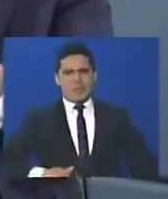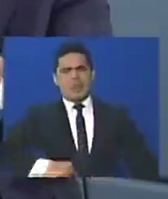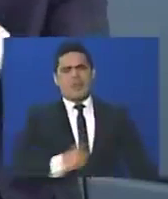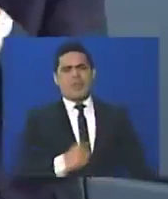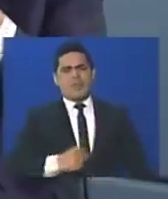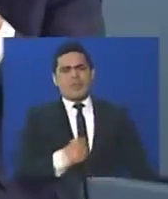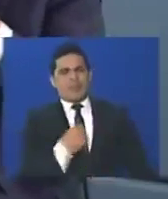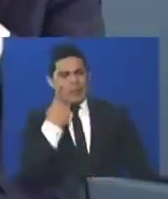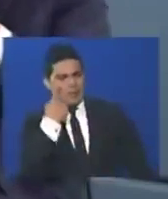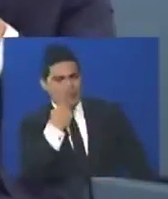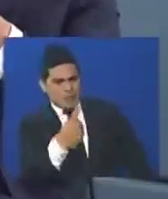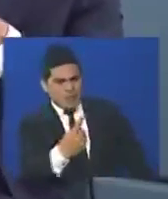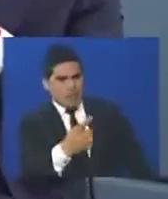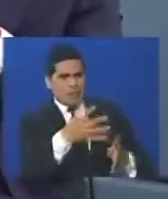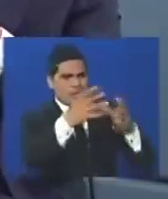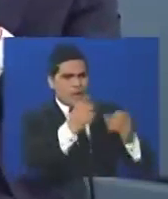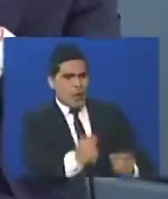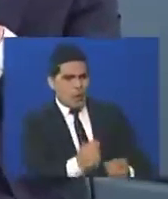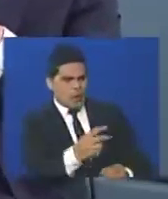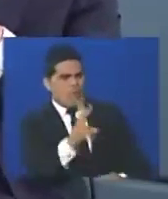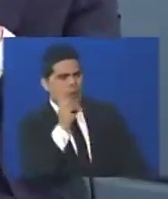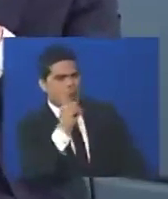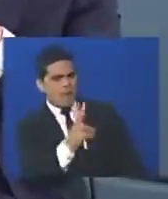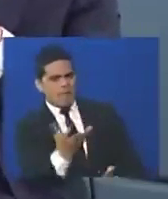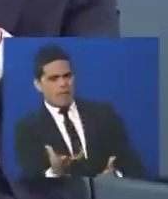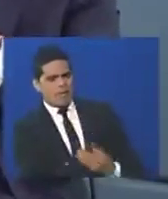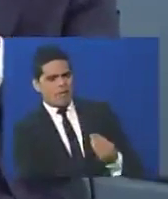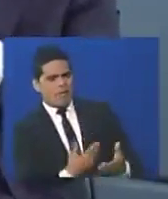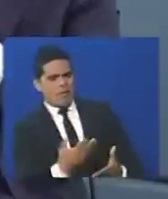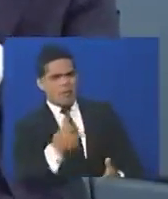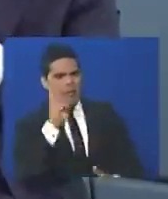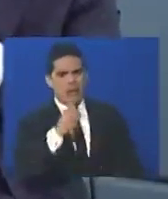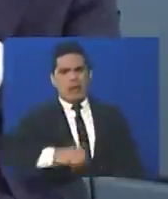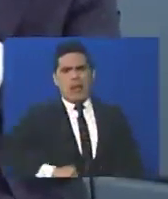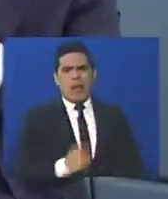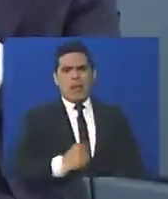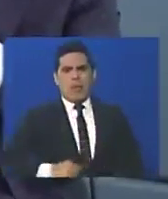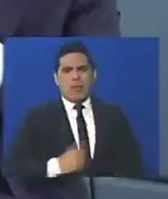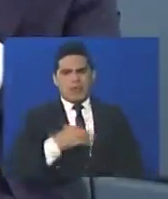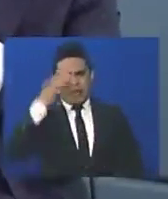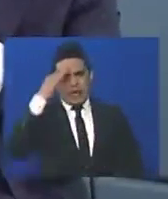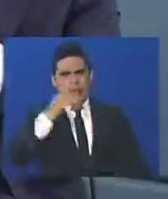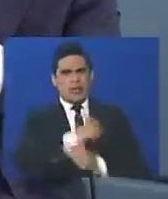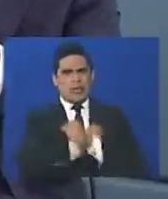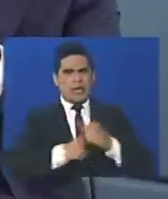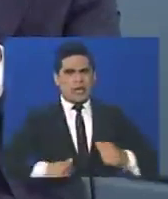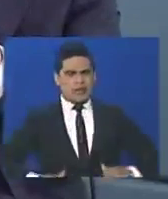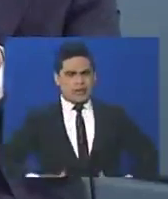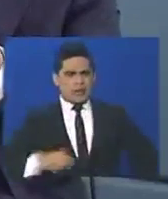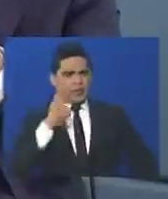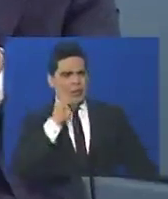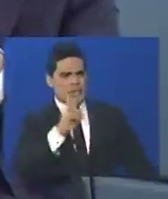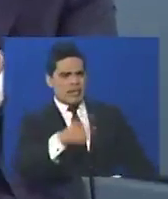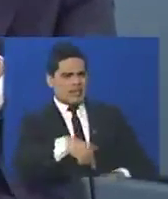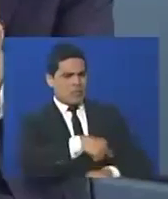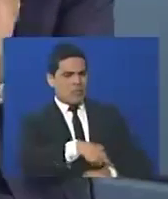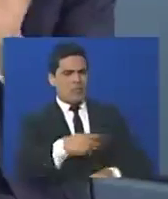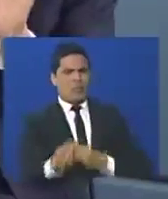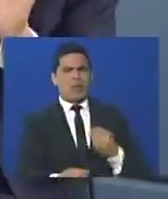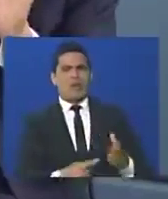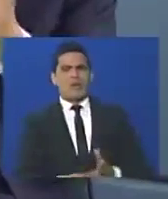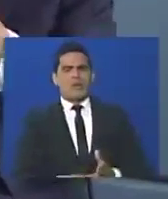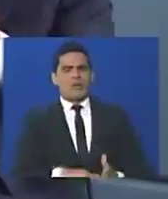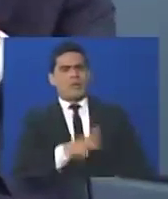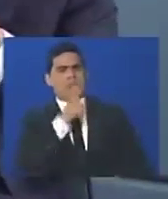de confianza y de seguridad, para los ciudadanos, la policía y la guardia nacional en estos momentos, se han convertido en un